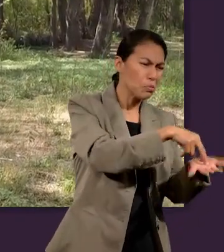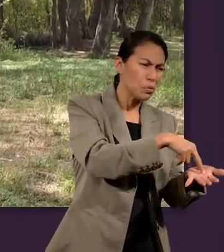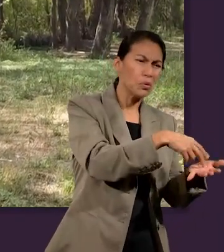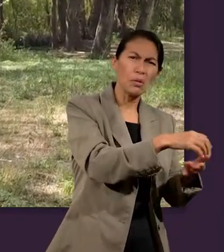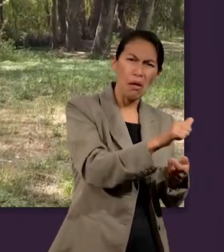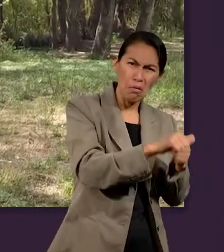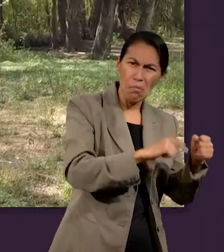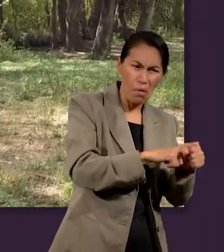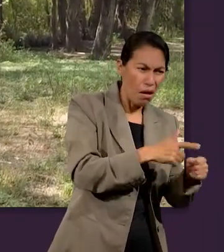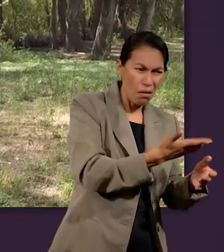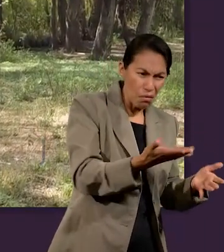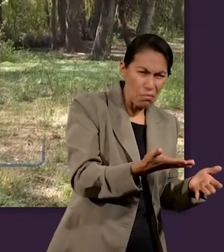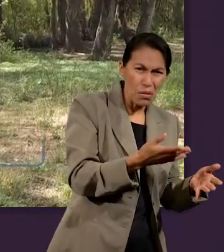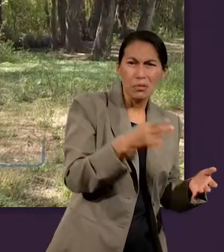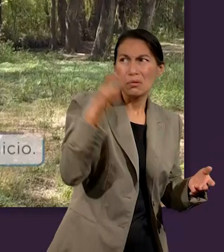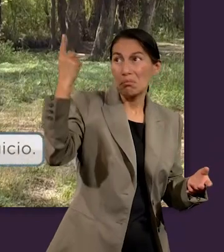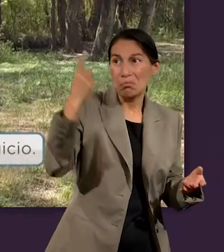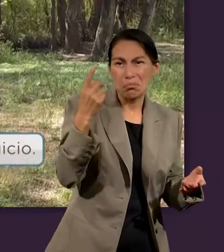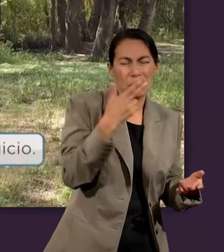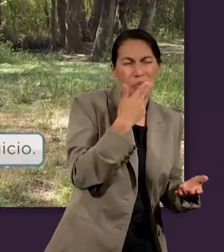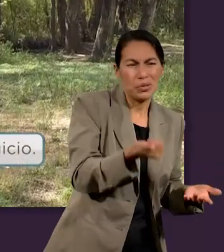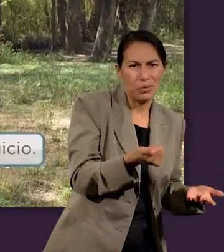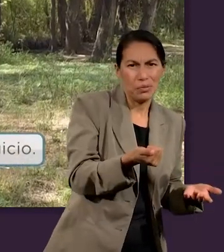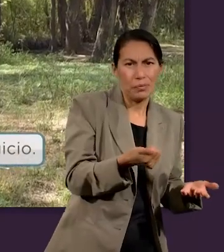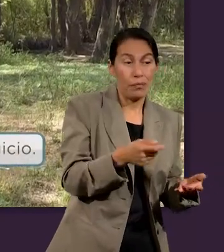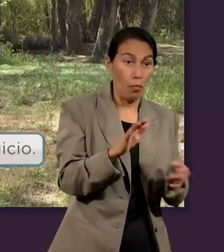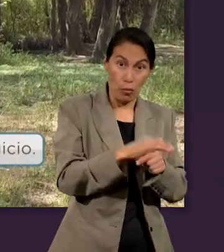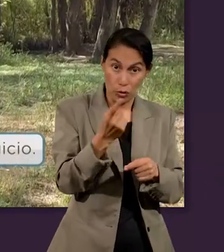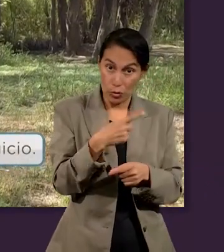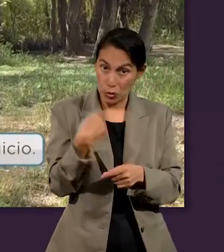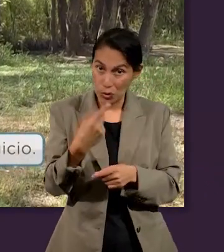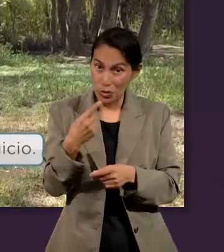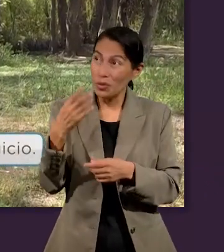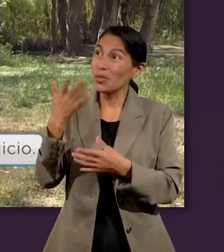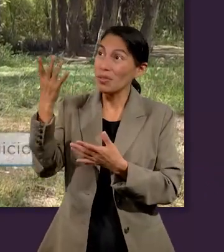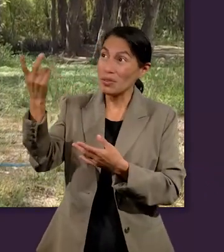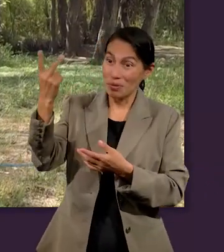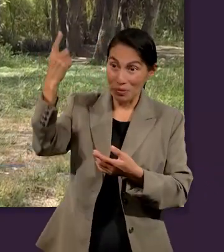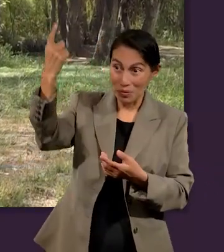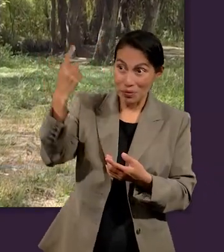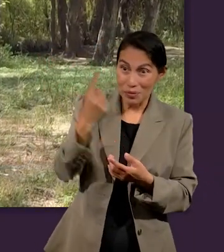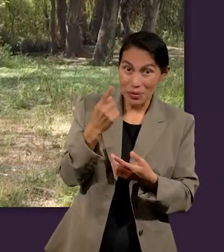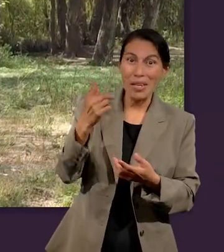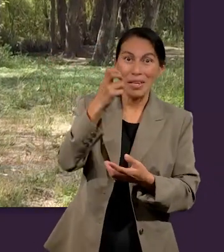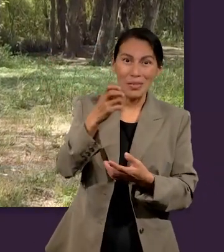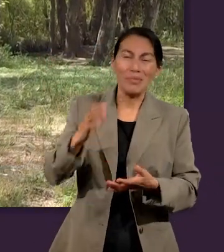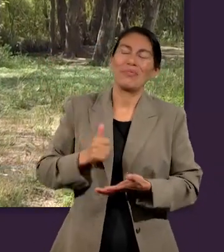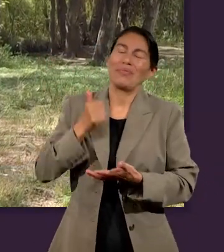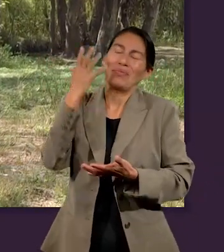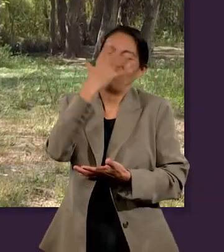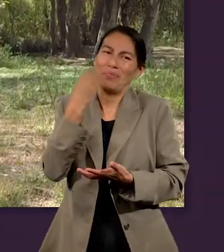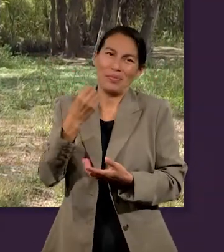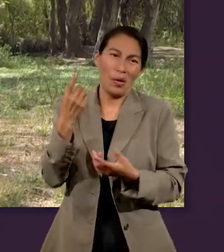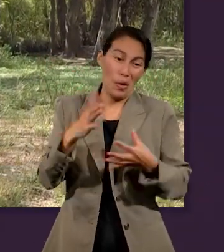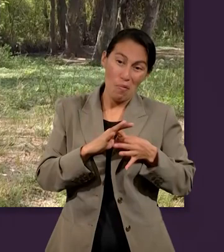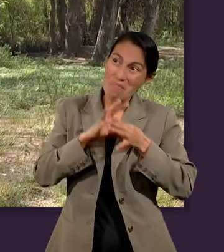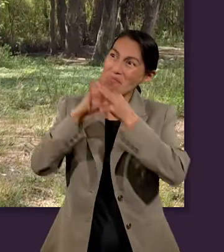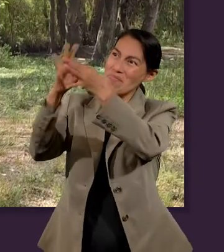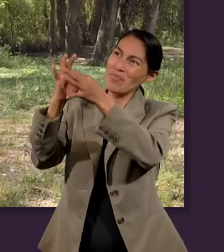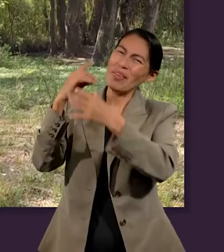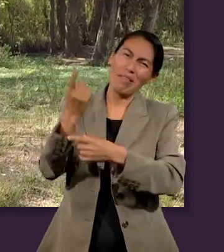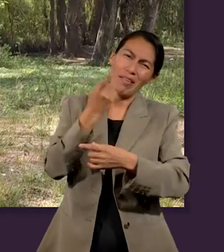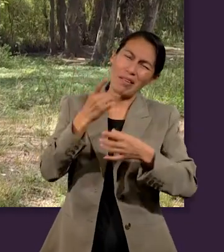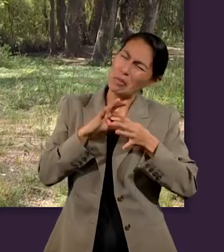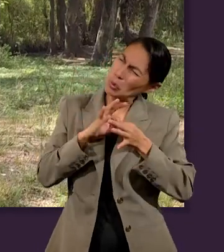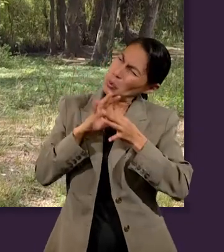Si es un ciclo. Es una vez que morimos, y después de eso el juicio. Por eso el Señor viene. Para resucitar a quienes